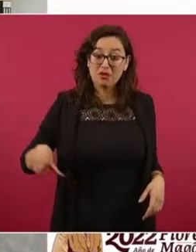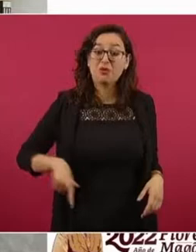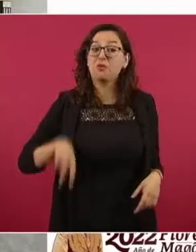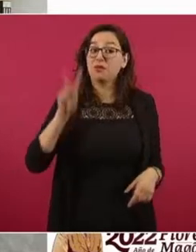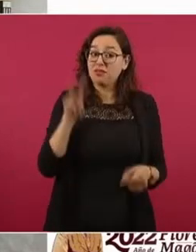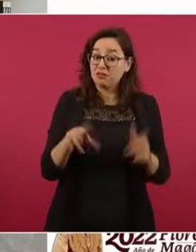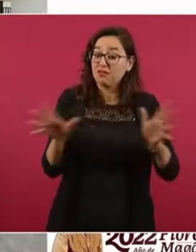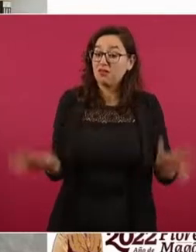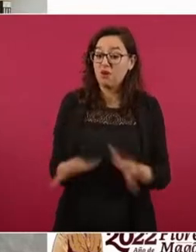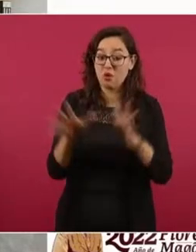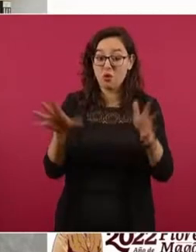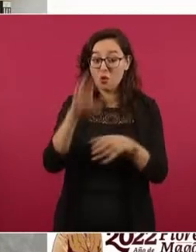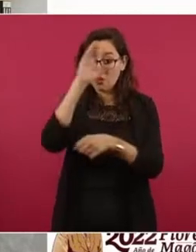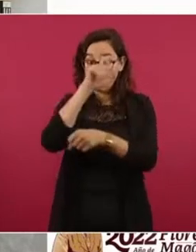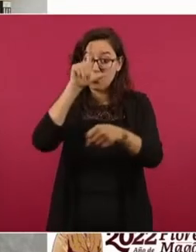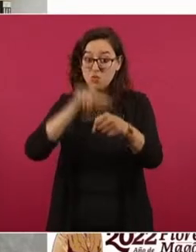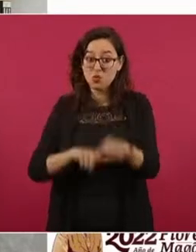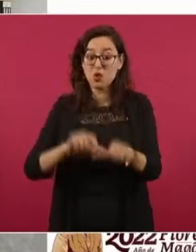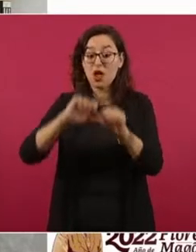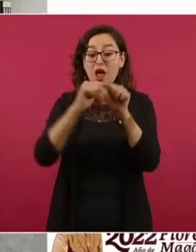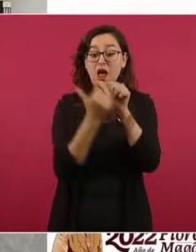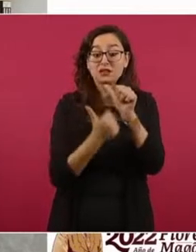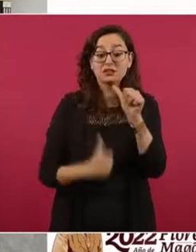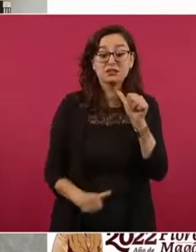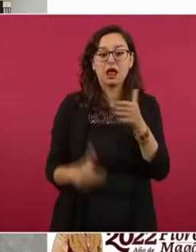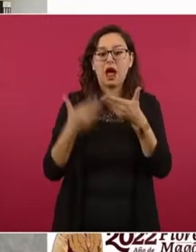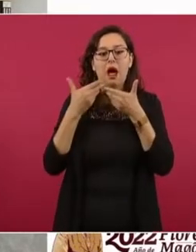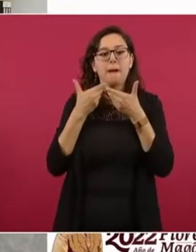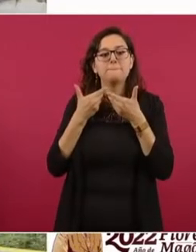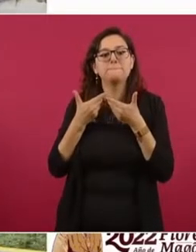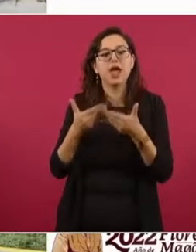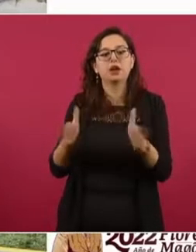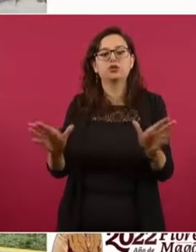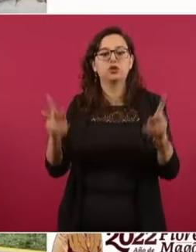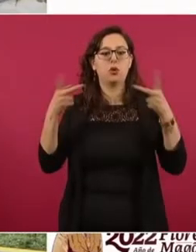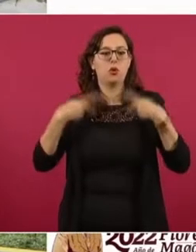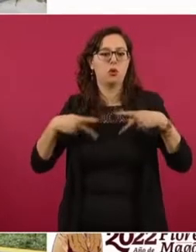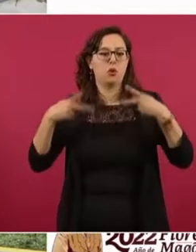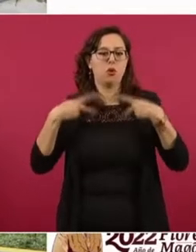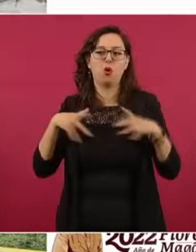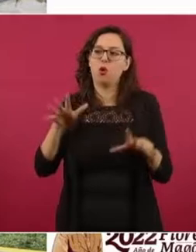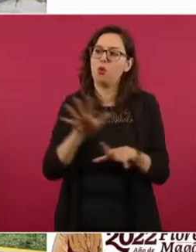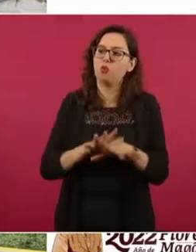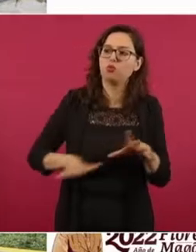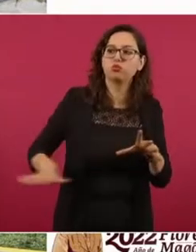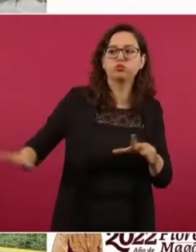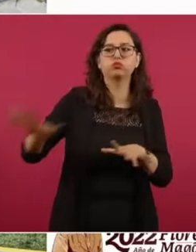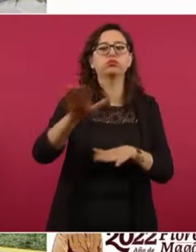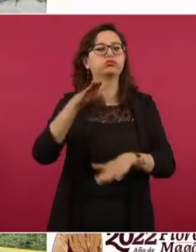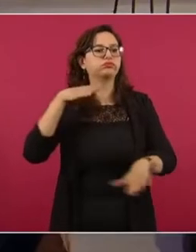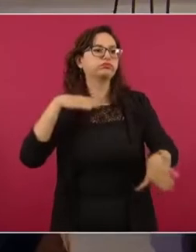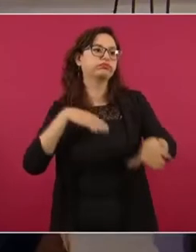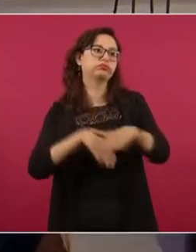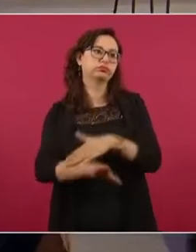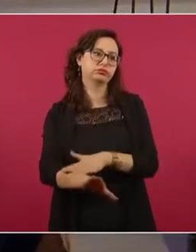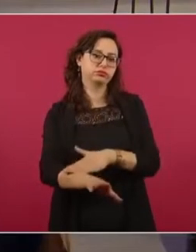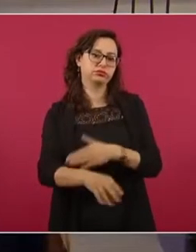estos sean accesibles para todo el pueblo. Siguiente, por favor.